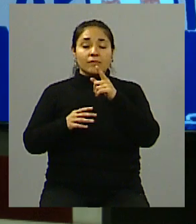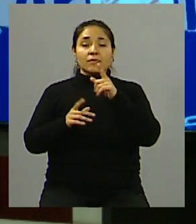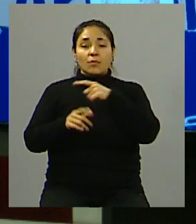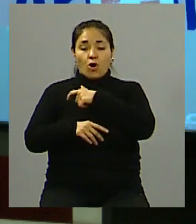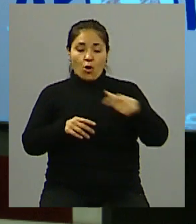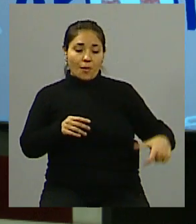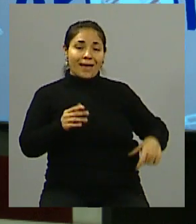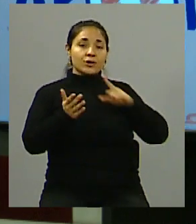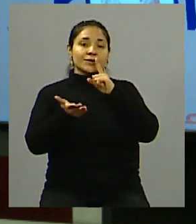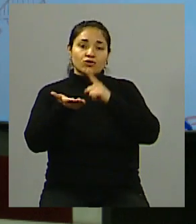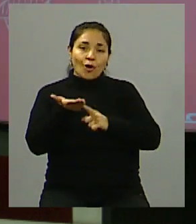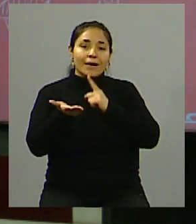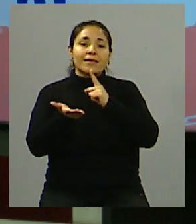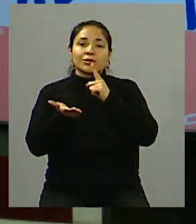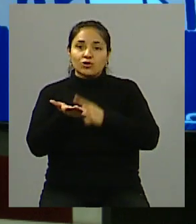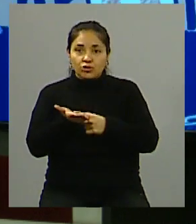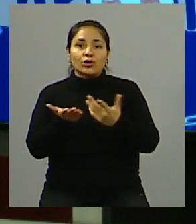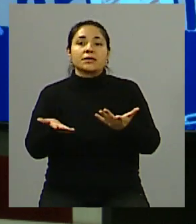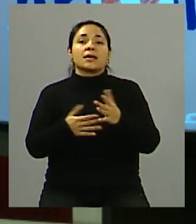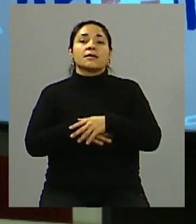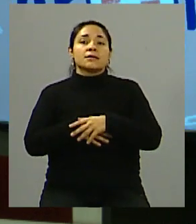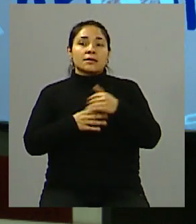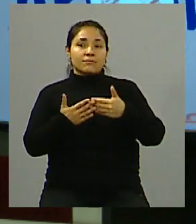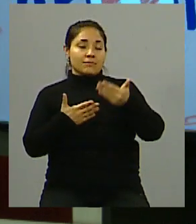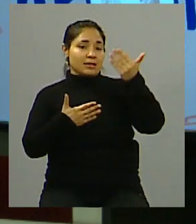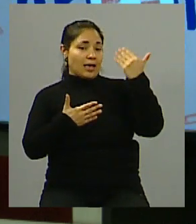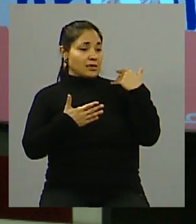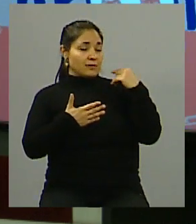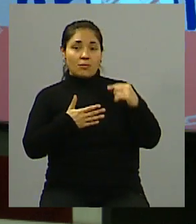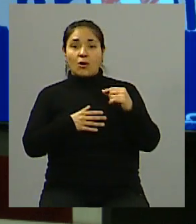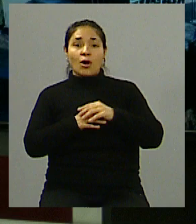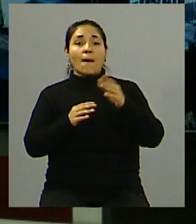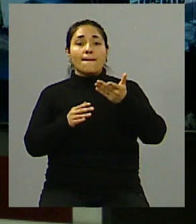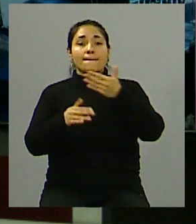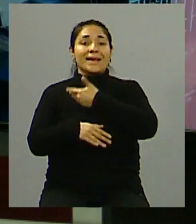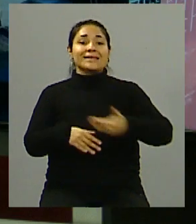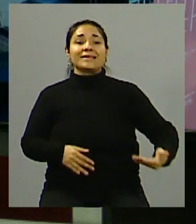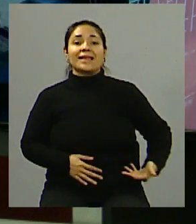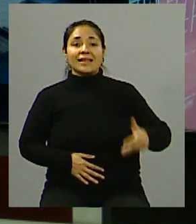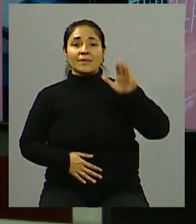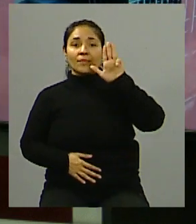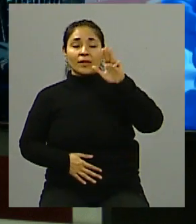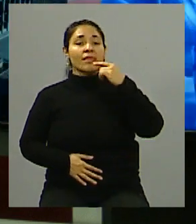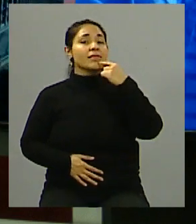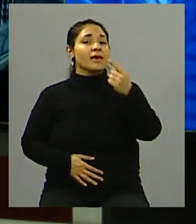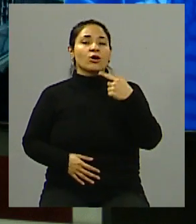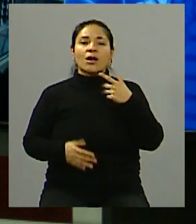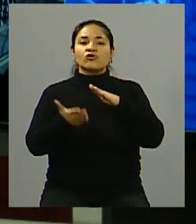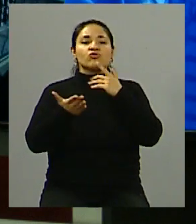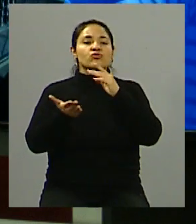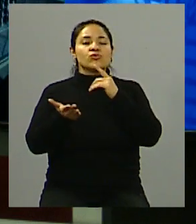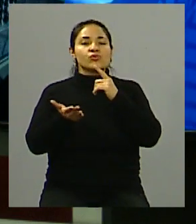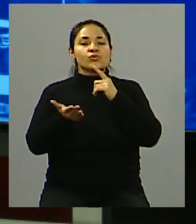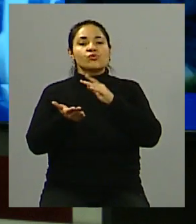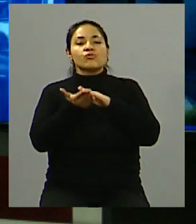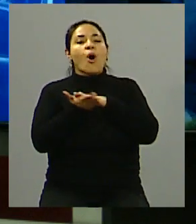el gobierno de la calle Pau. Y en las últimas horas el expresidente Mujica decía, bueno, son parches pero no